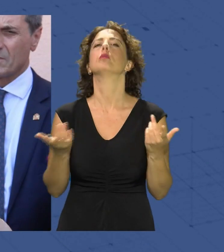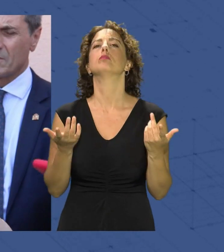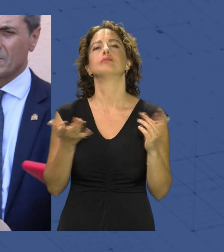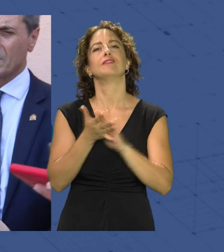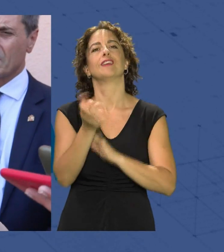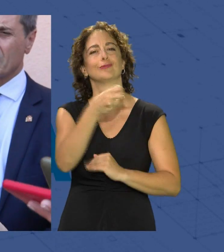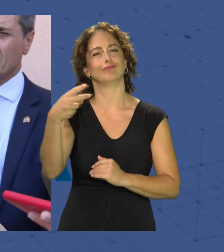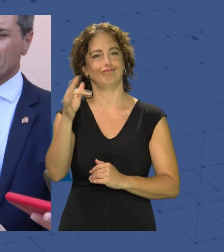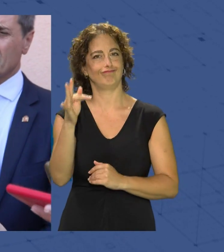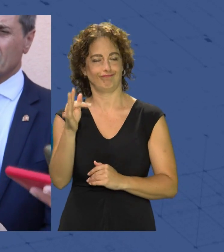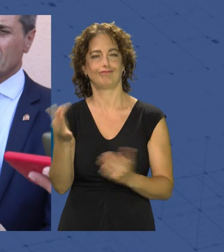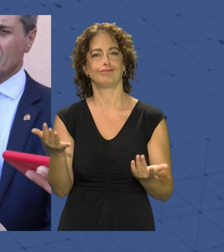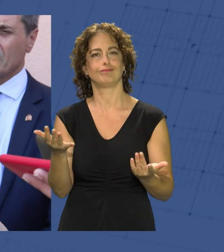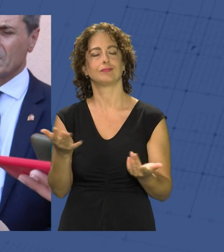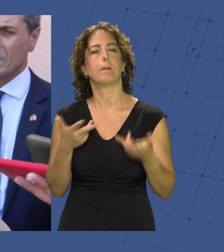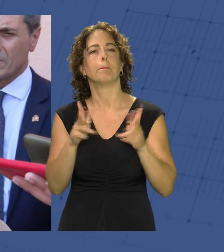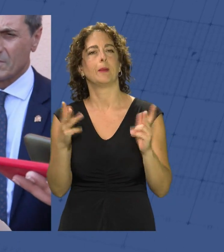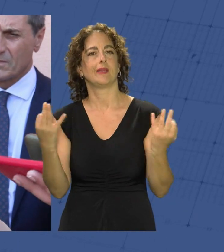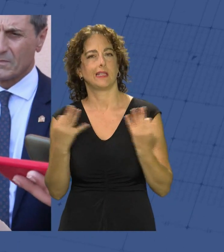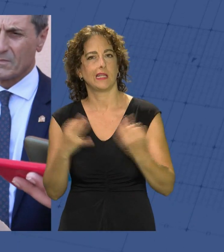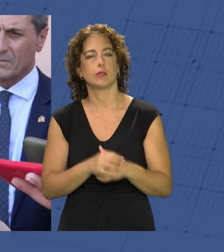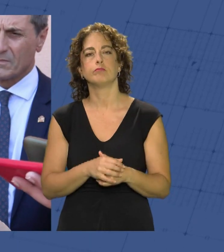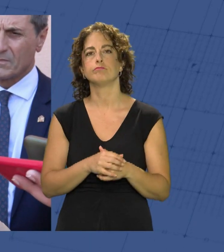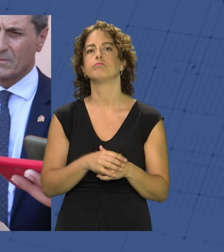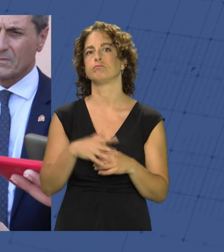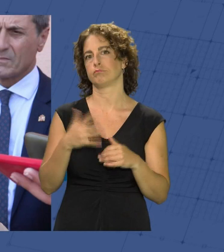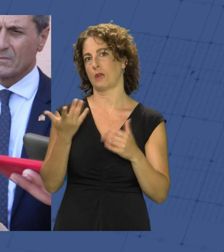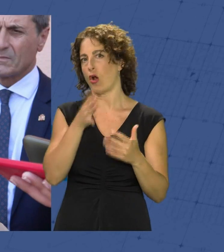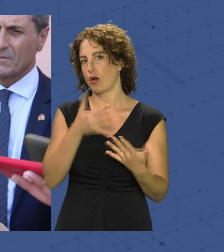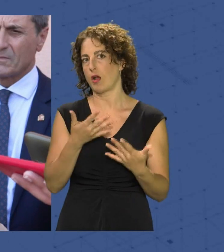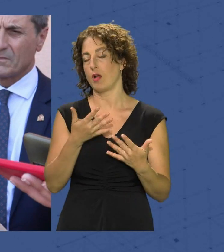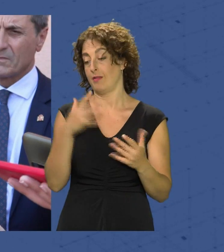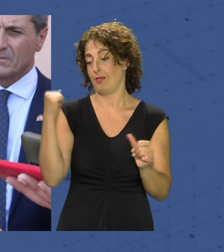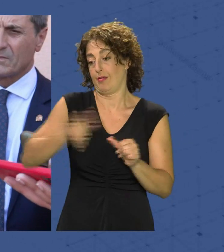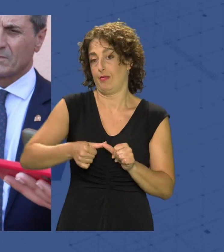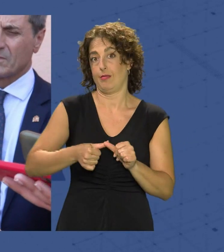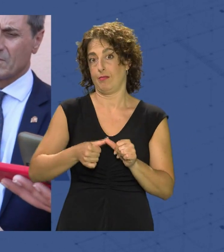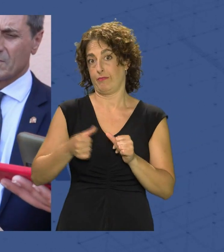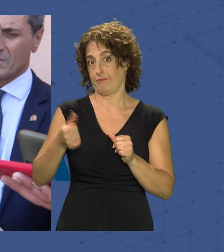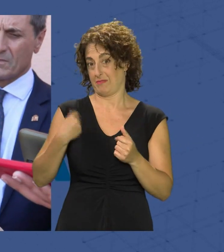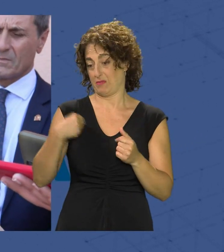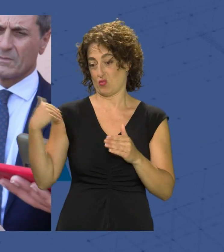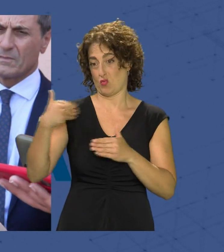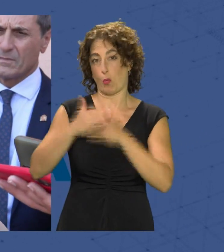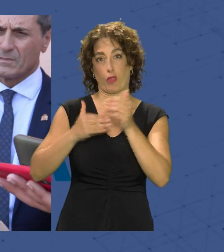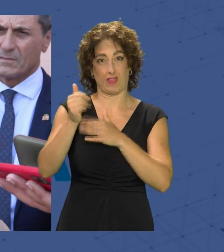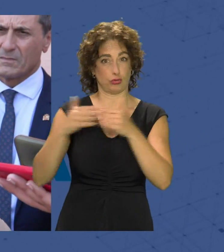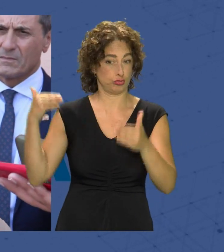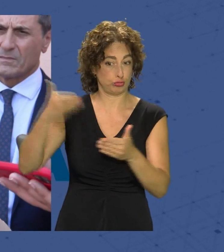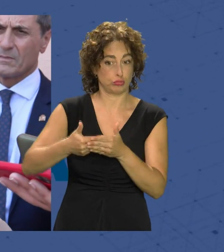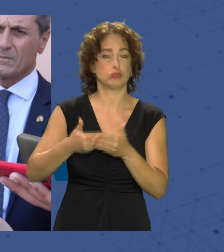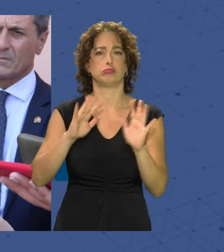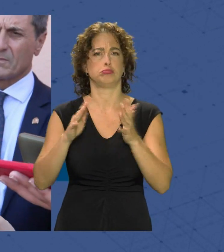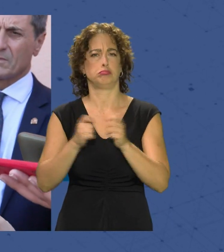sus frutos y que está permitiendo que estemos hablando, en lo que llevamos de esta operación Paso del Estrecho, de un